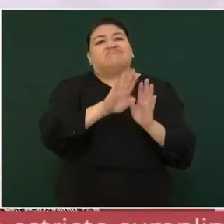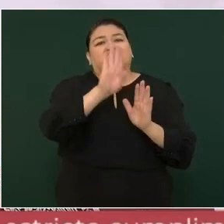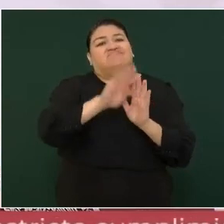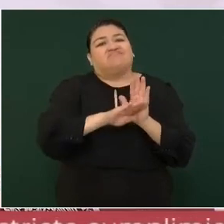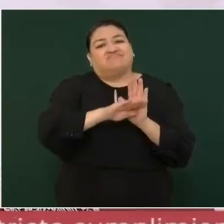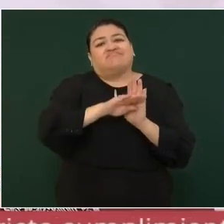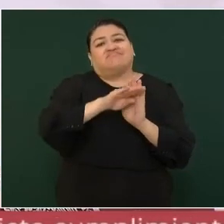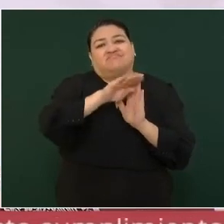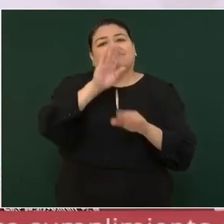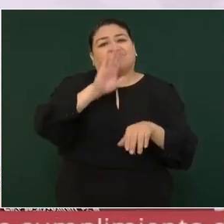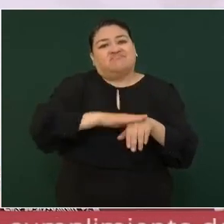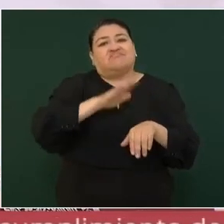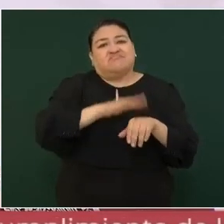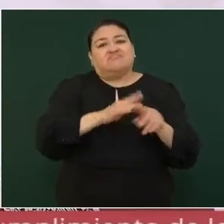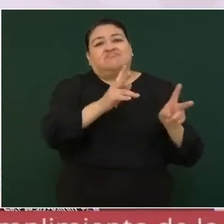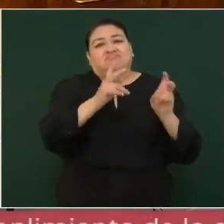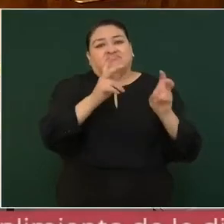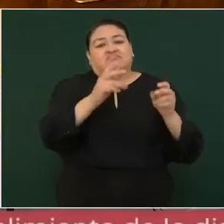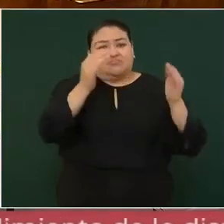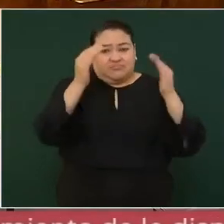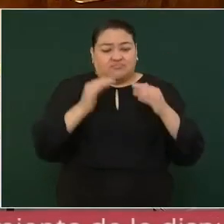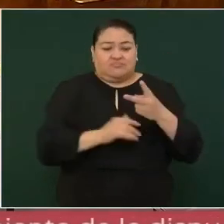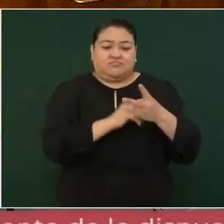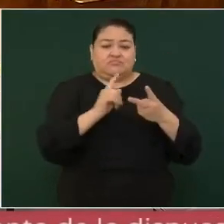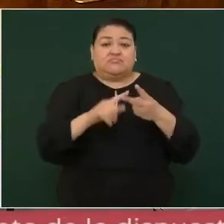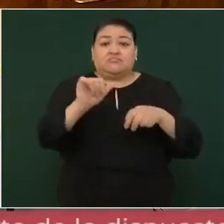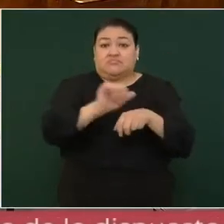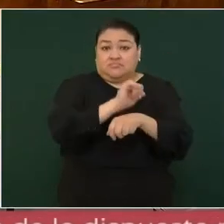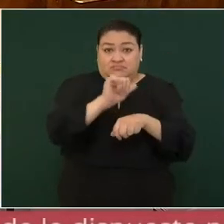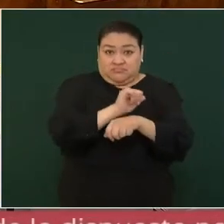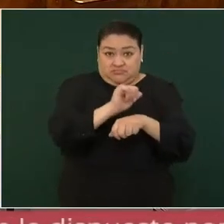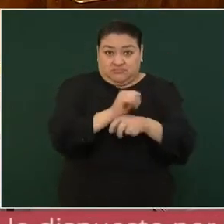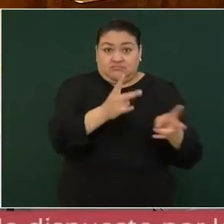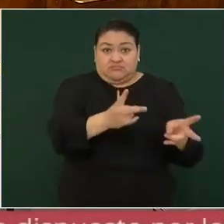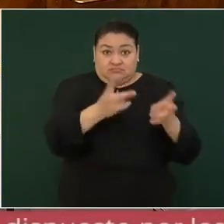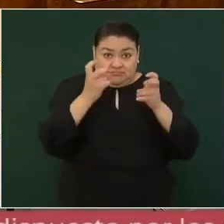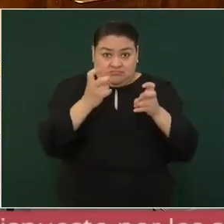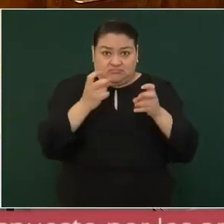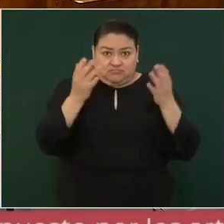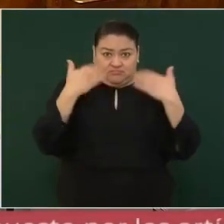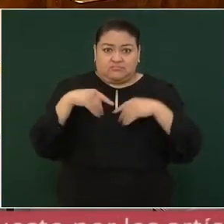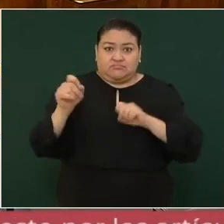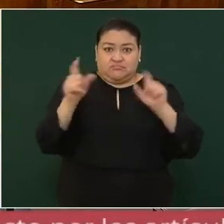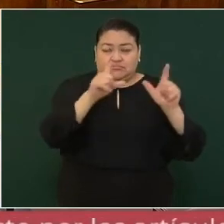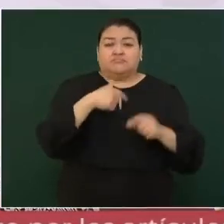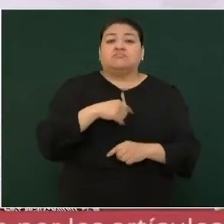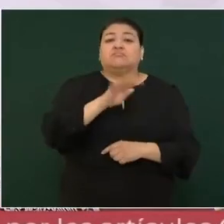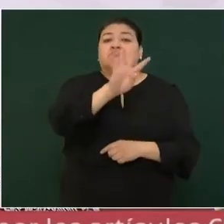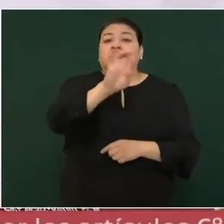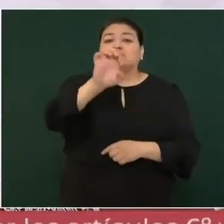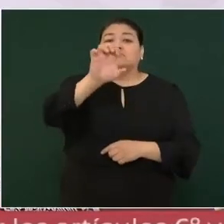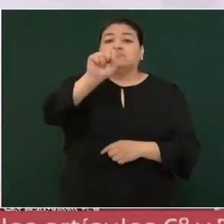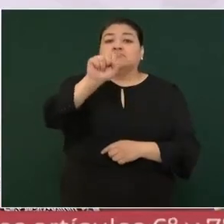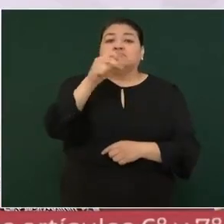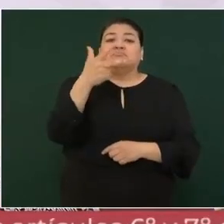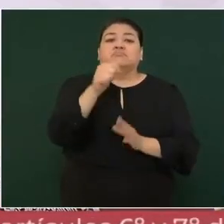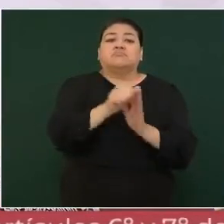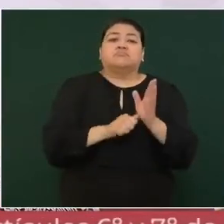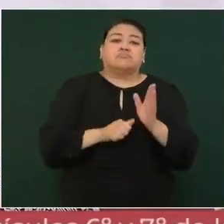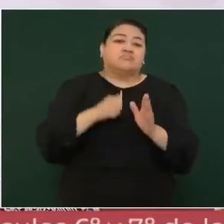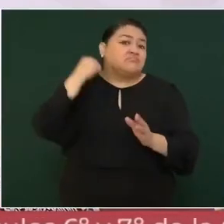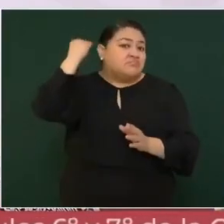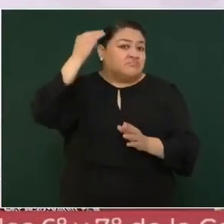la alza. En robo de vehículos, 468 en marzo,